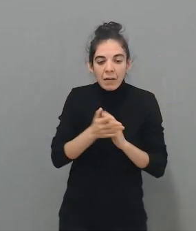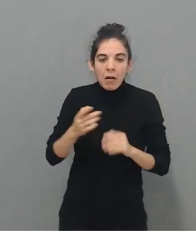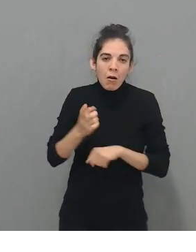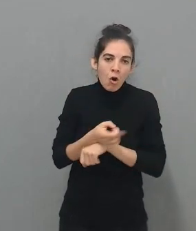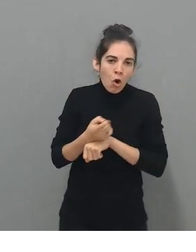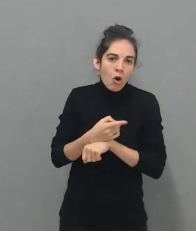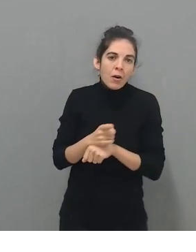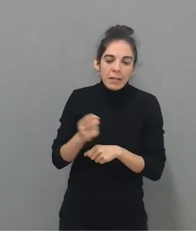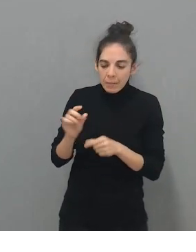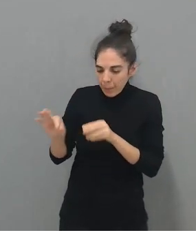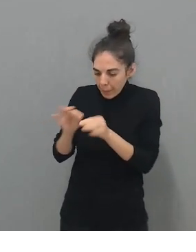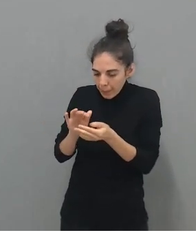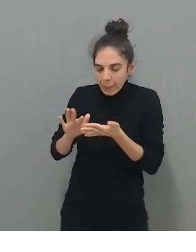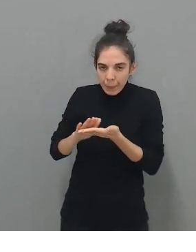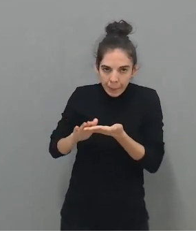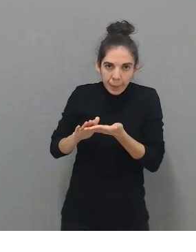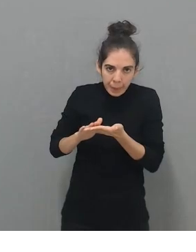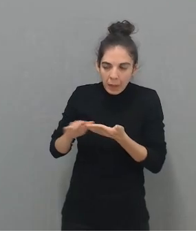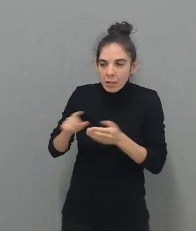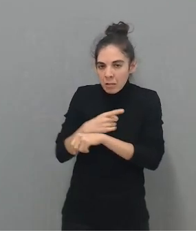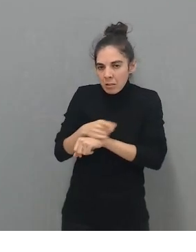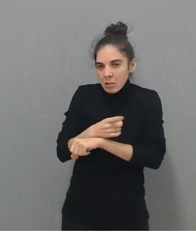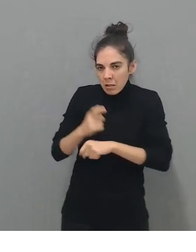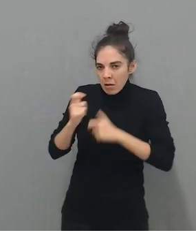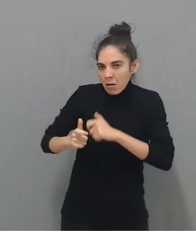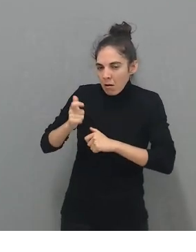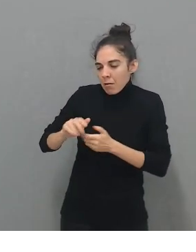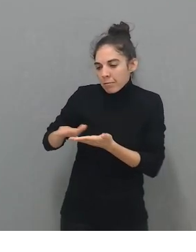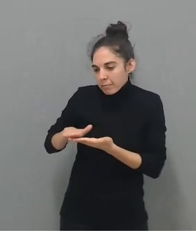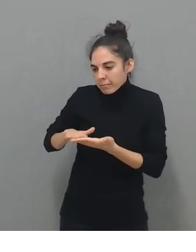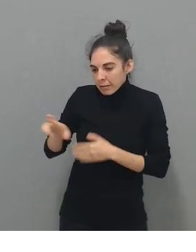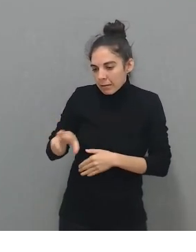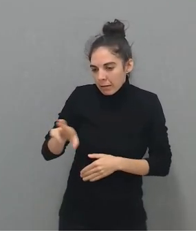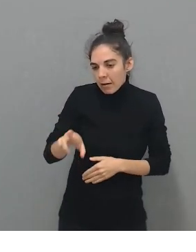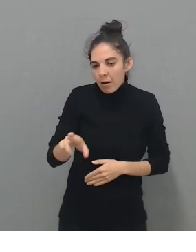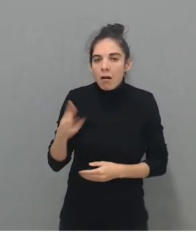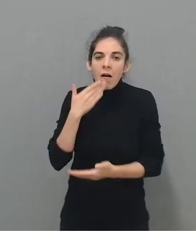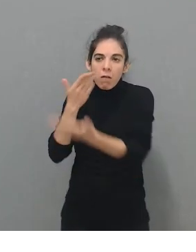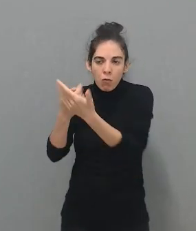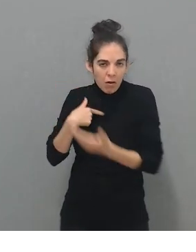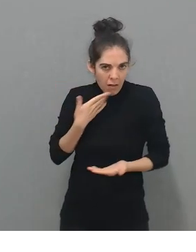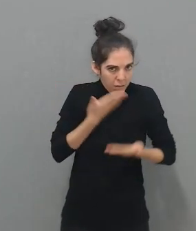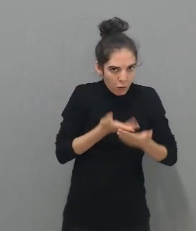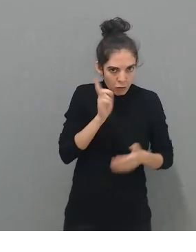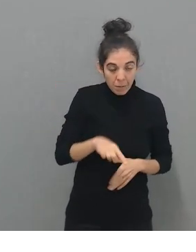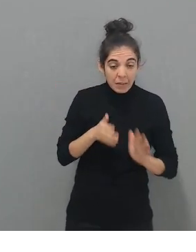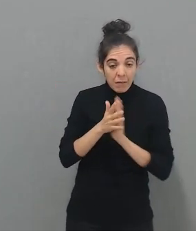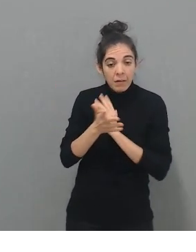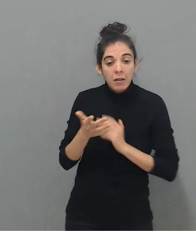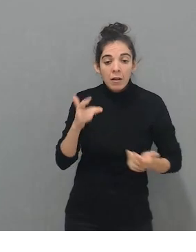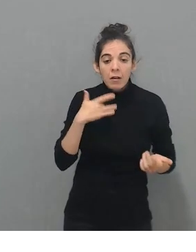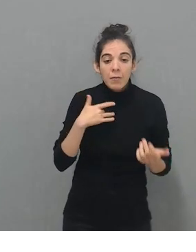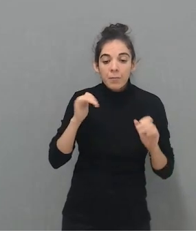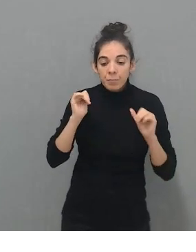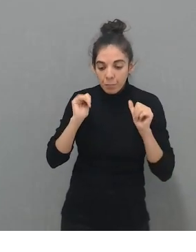que se aburren estos niños y yo, ¿no? Entonces, bueno, el visor que usamos nos detestan nuestras manos y